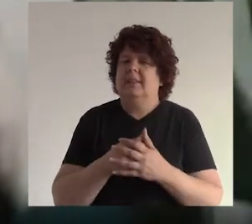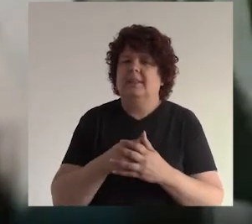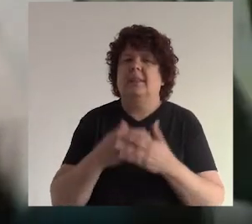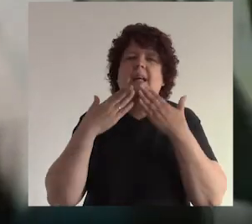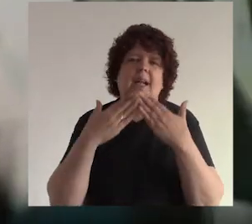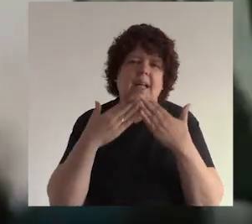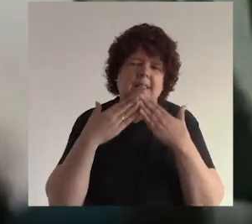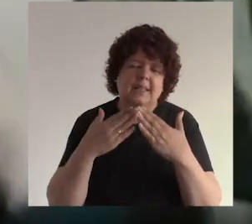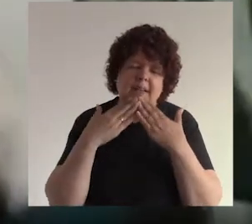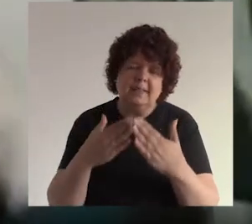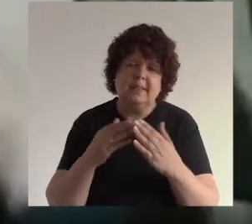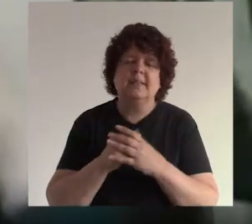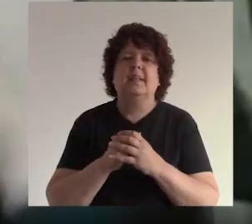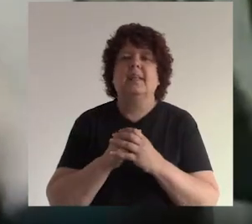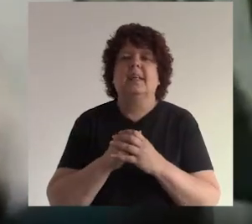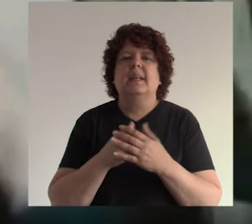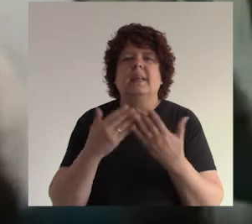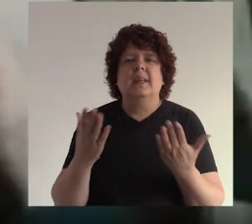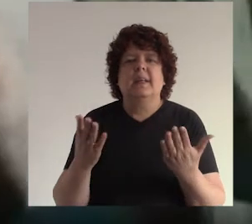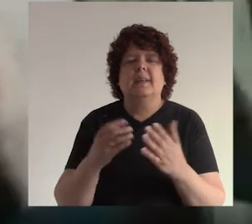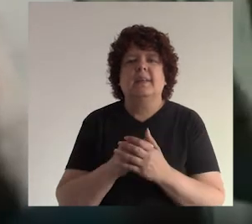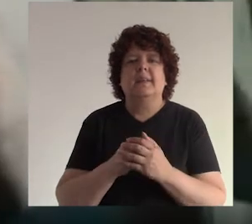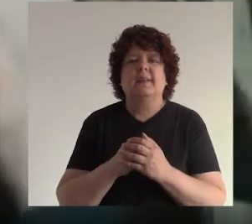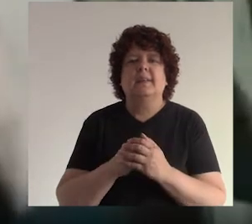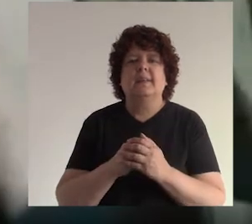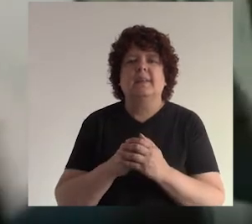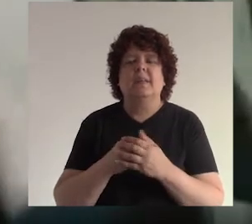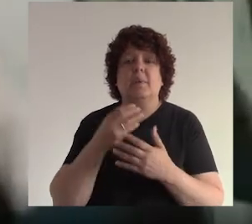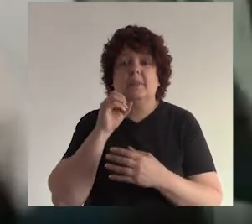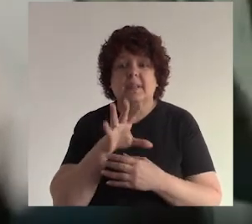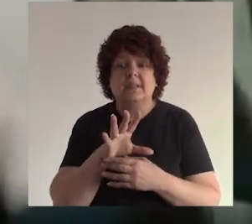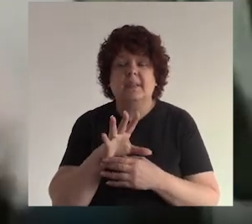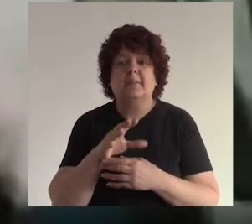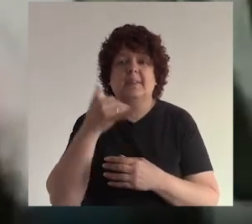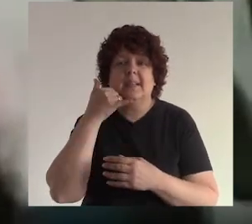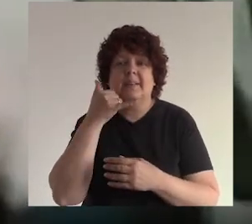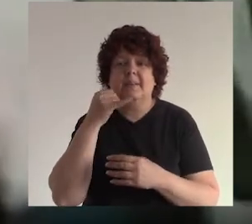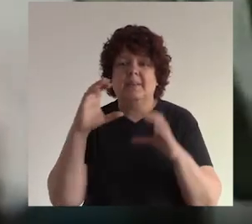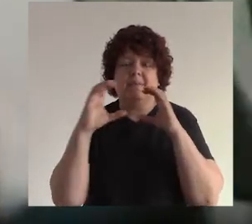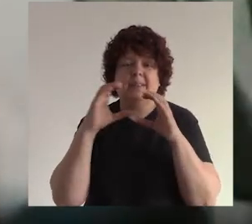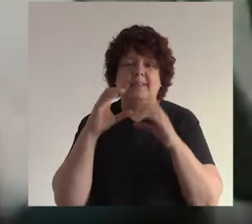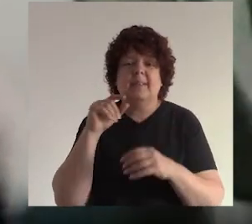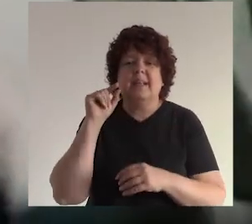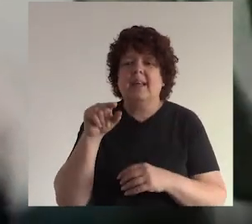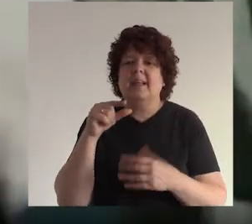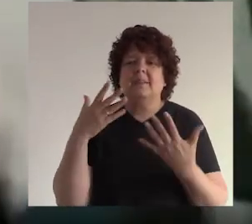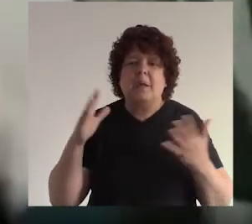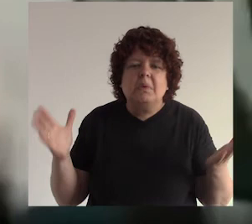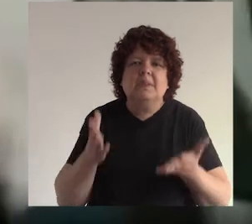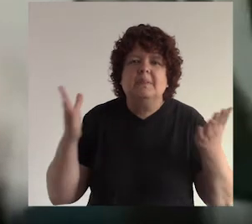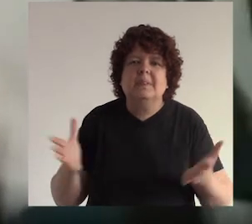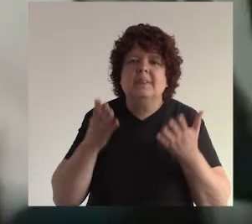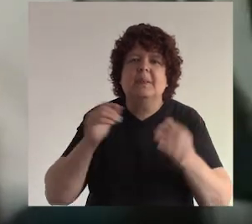dejamos te agradecemos un montón y no y como te lo decía por teléfono también cuando conversábamos eres